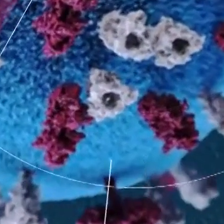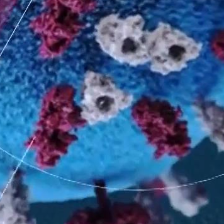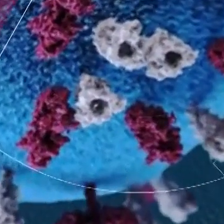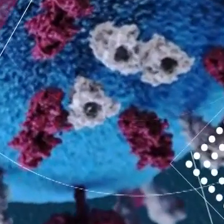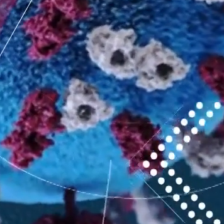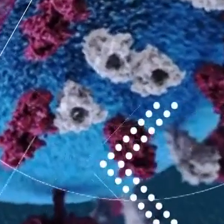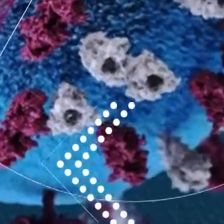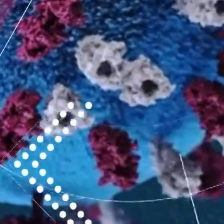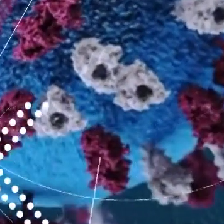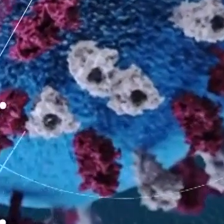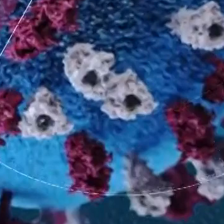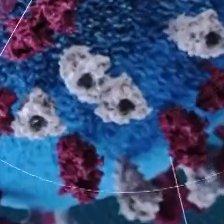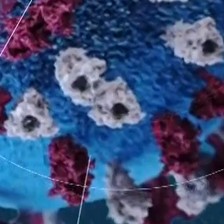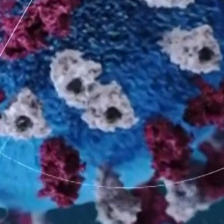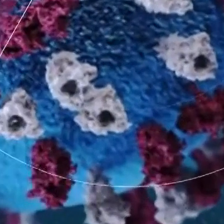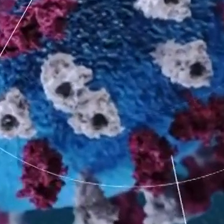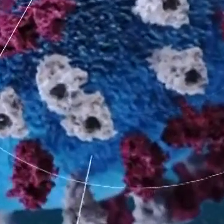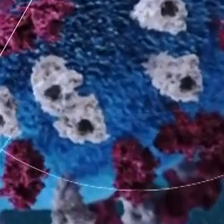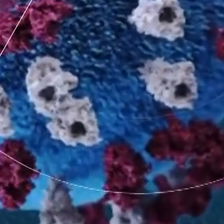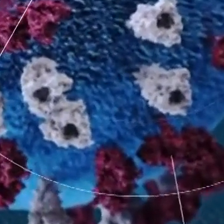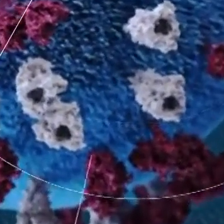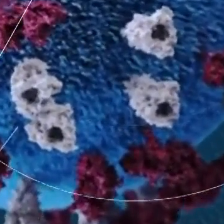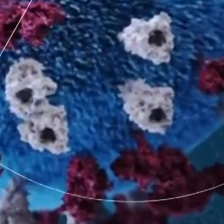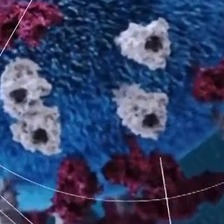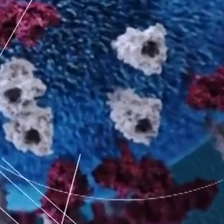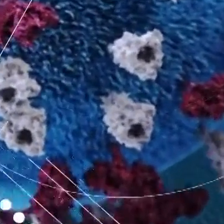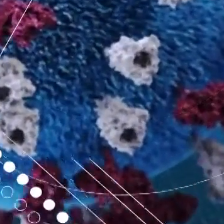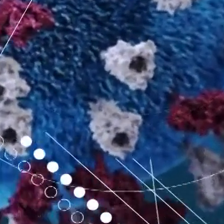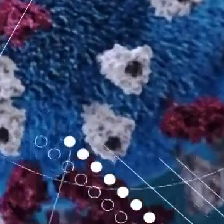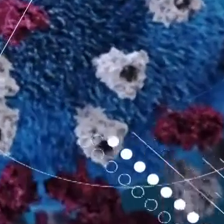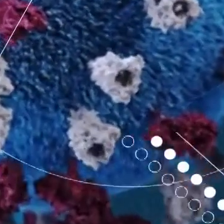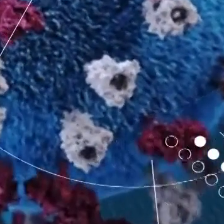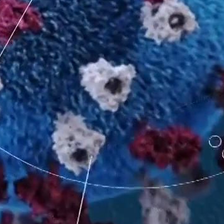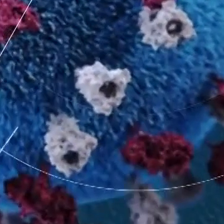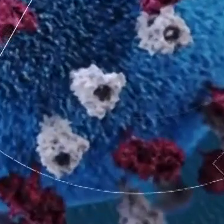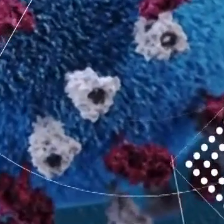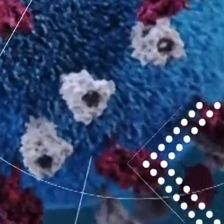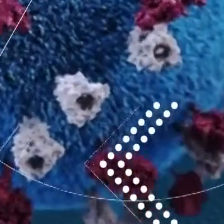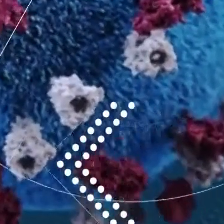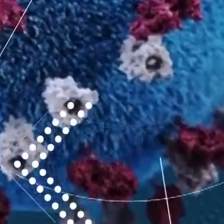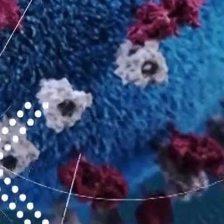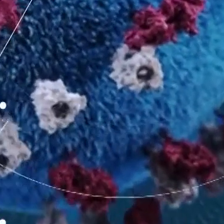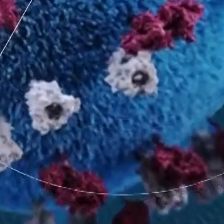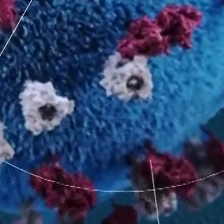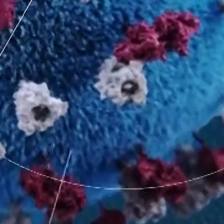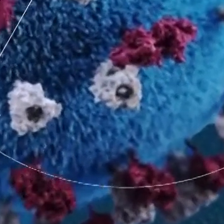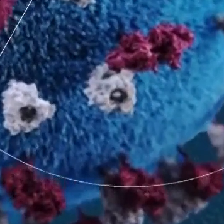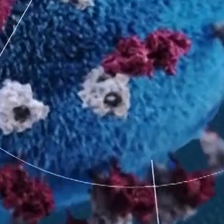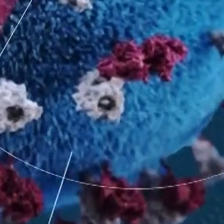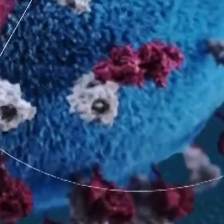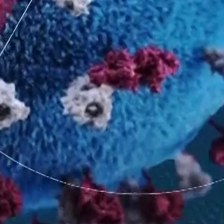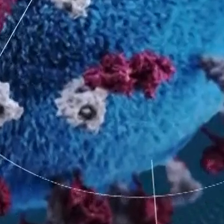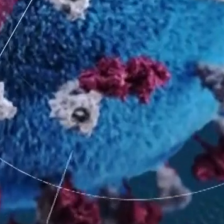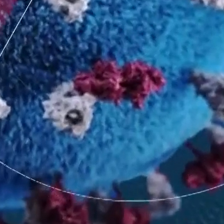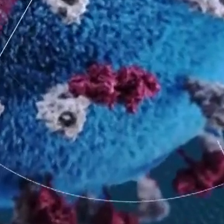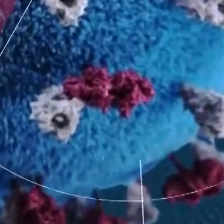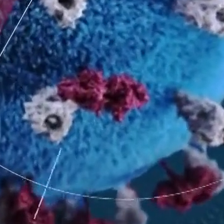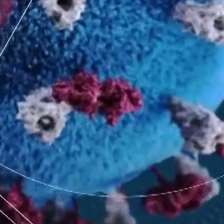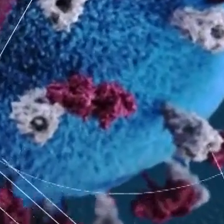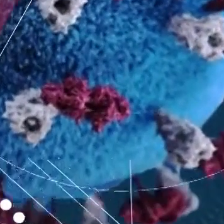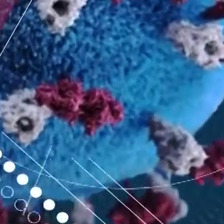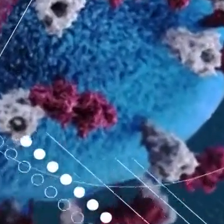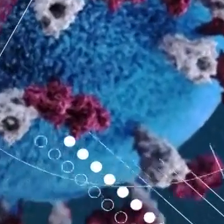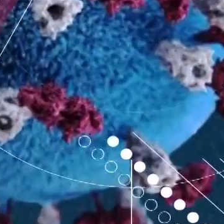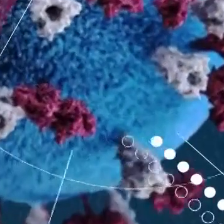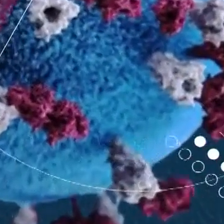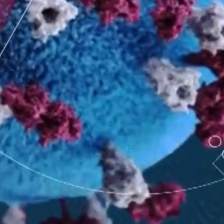más casos acumulados activos. San José con 193 casos activos, seguido por San